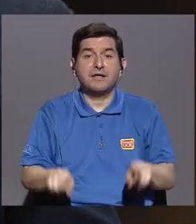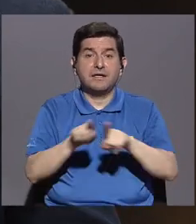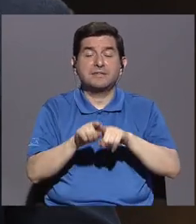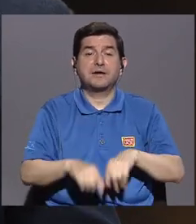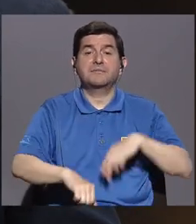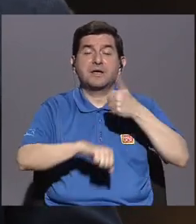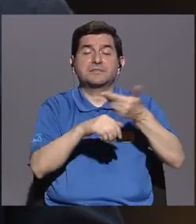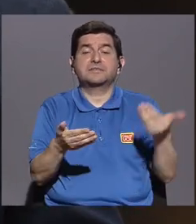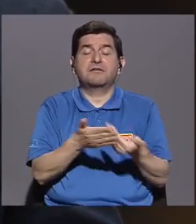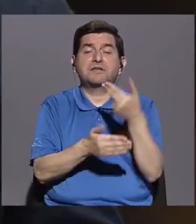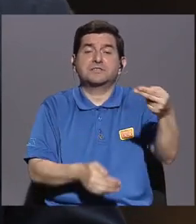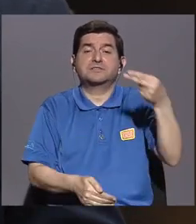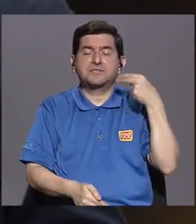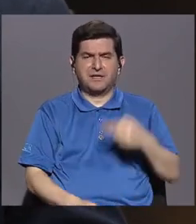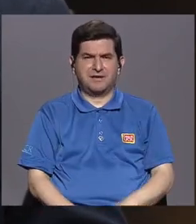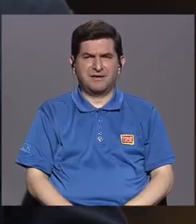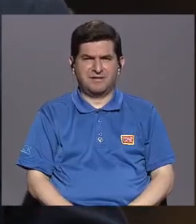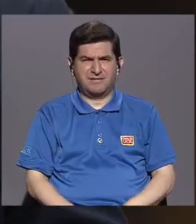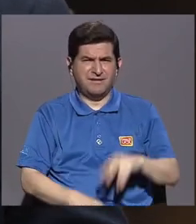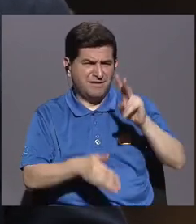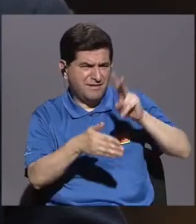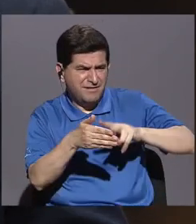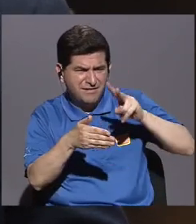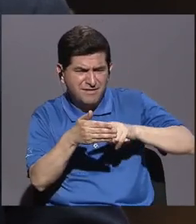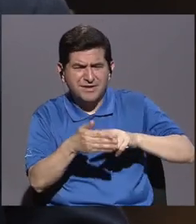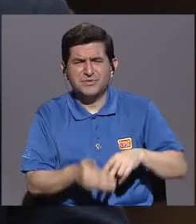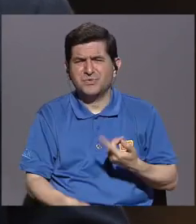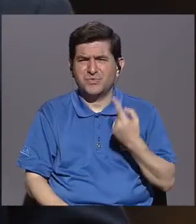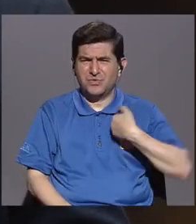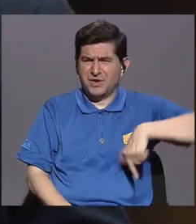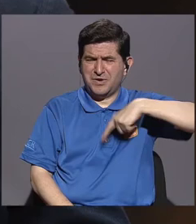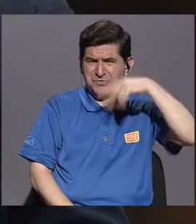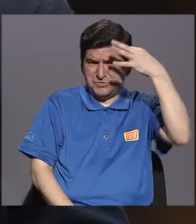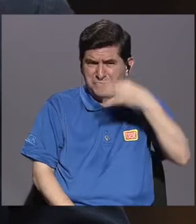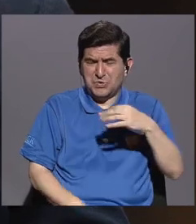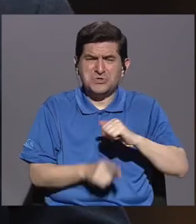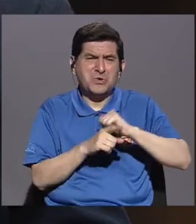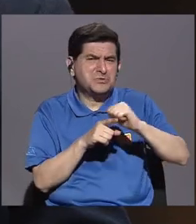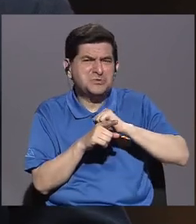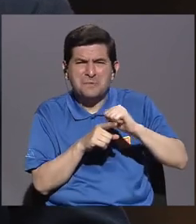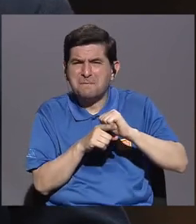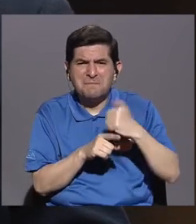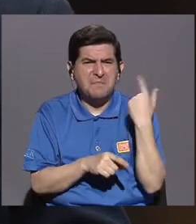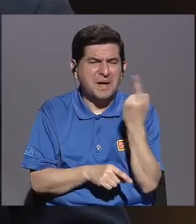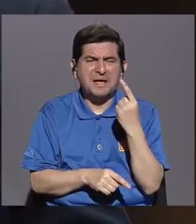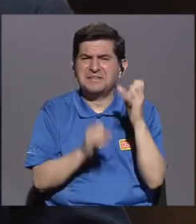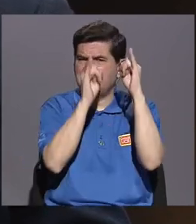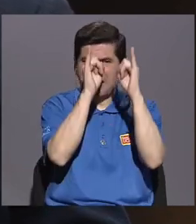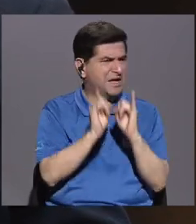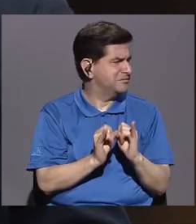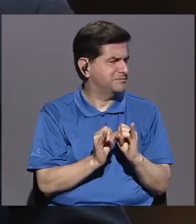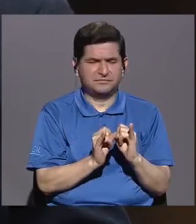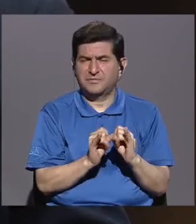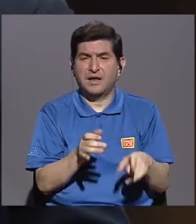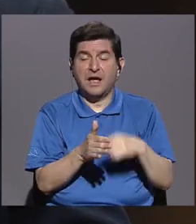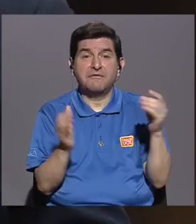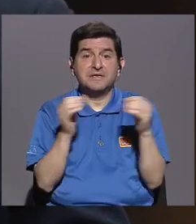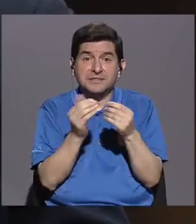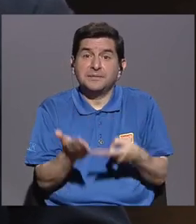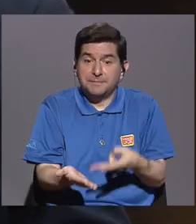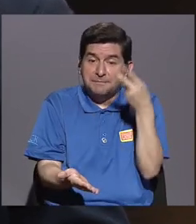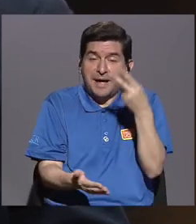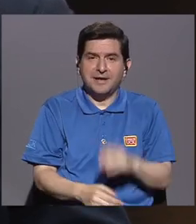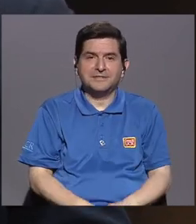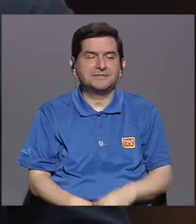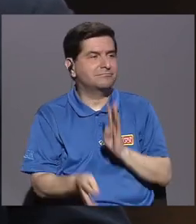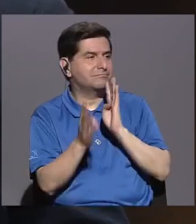crear nuevas historias. Porque no vemos la literatura y la lectura como una práctica únicamente individual. A veces es más rico